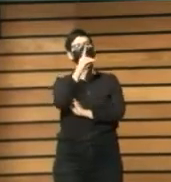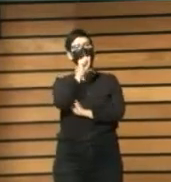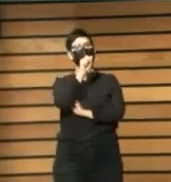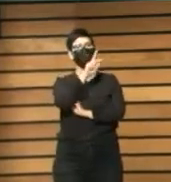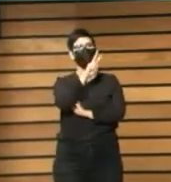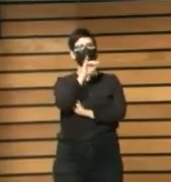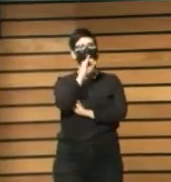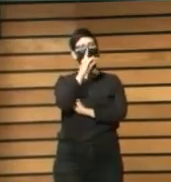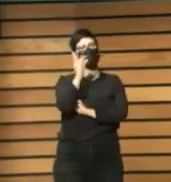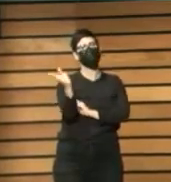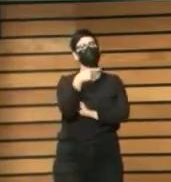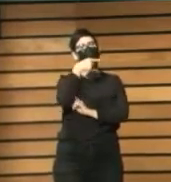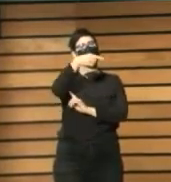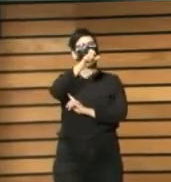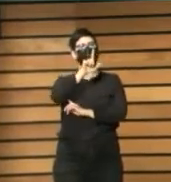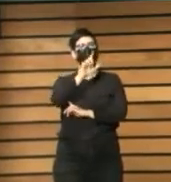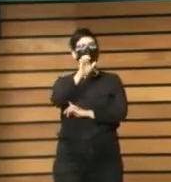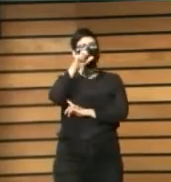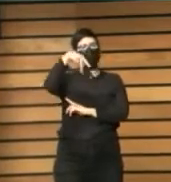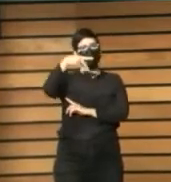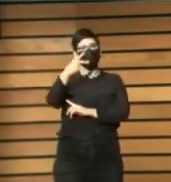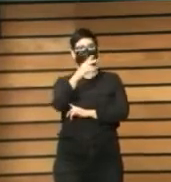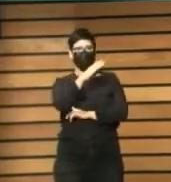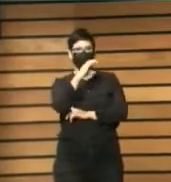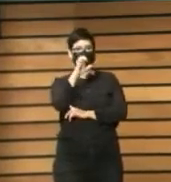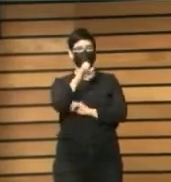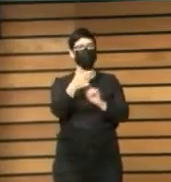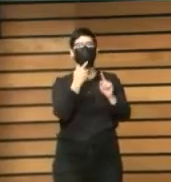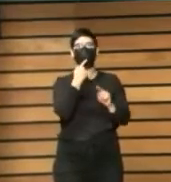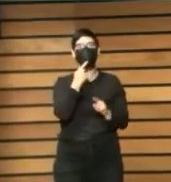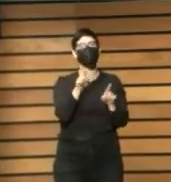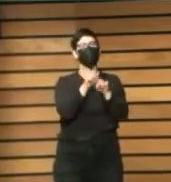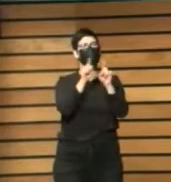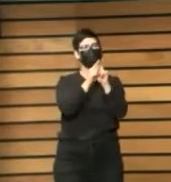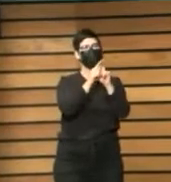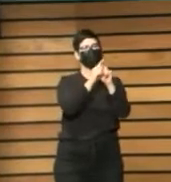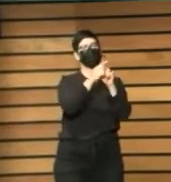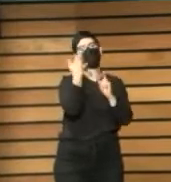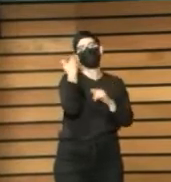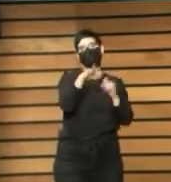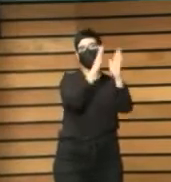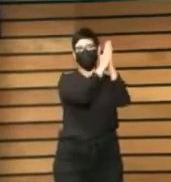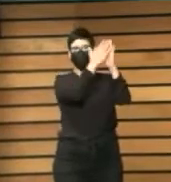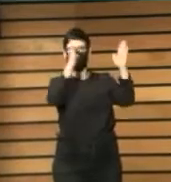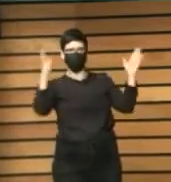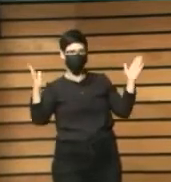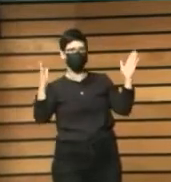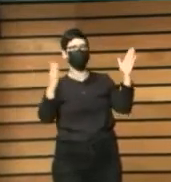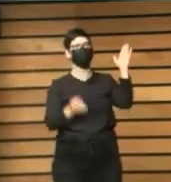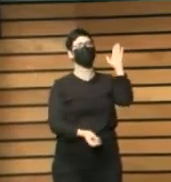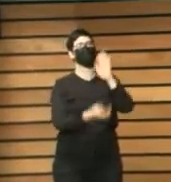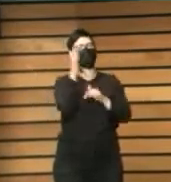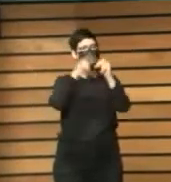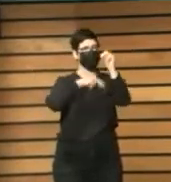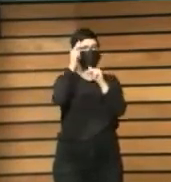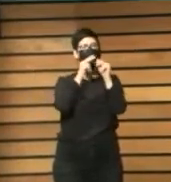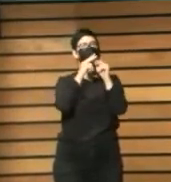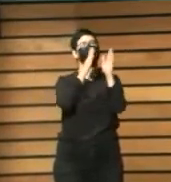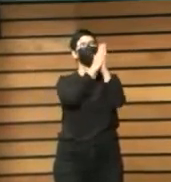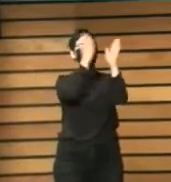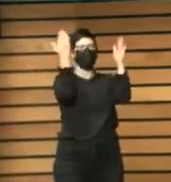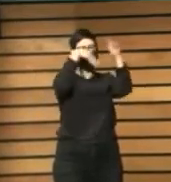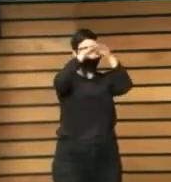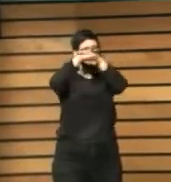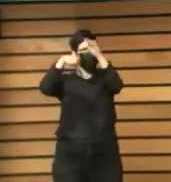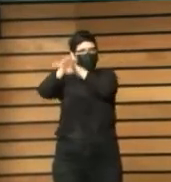tiene esa frase tan famosa de que las malas bibliotecas construyen colecciones las buenas bibliotecas prestan servicios y que las grandes